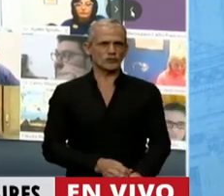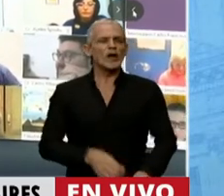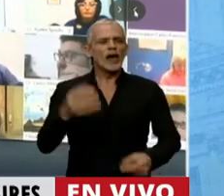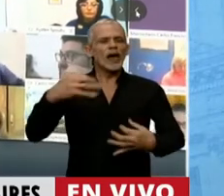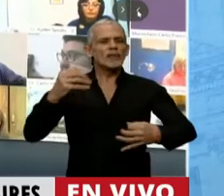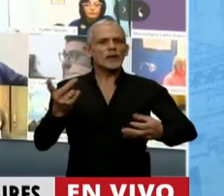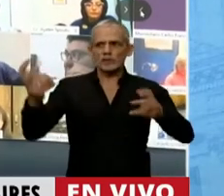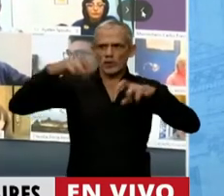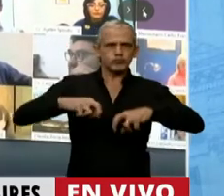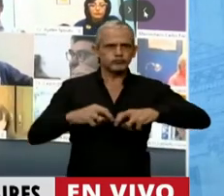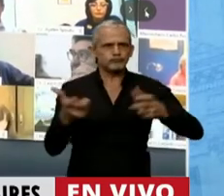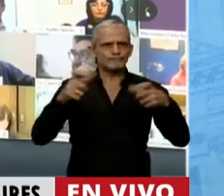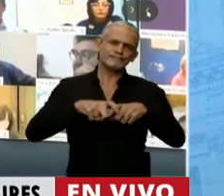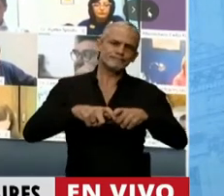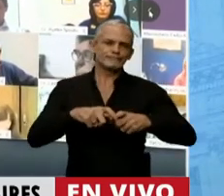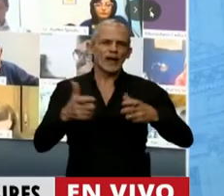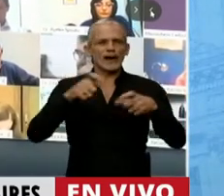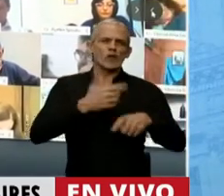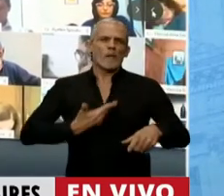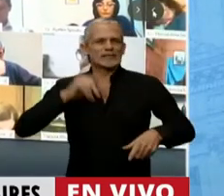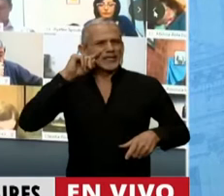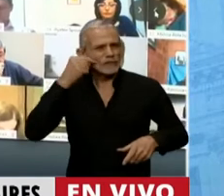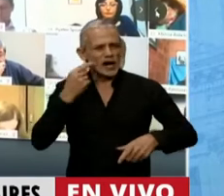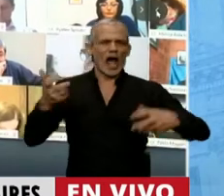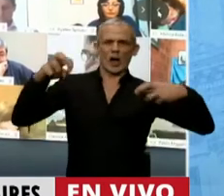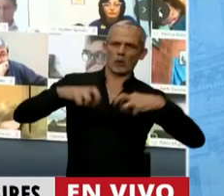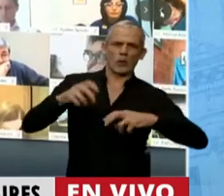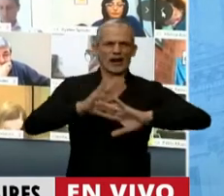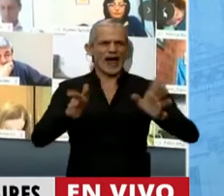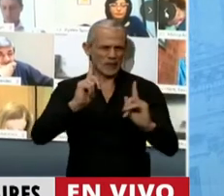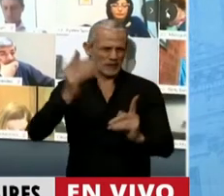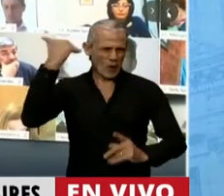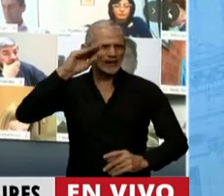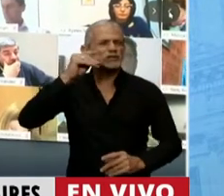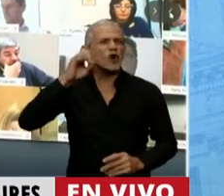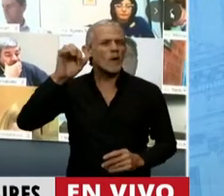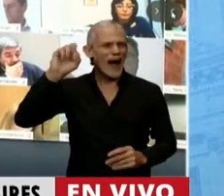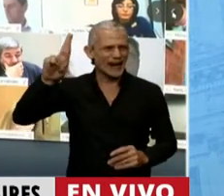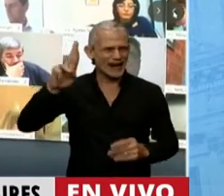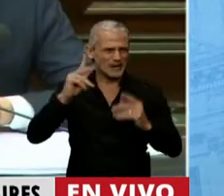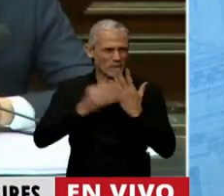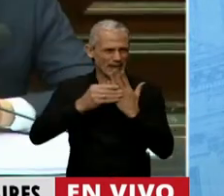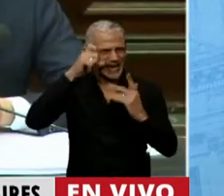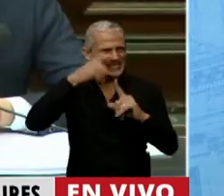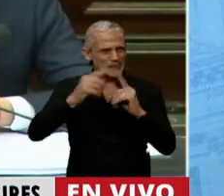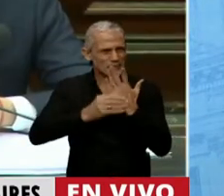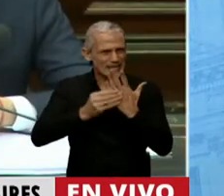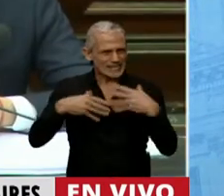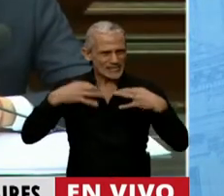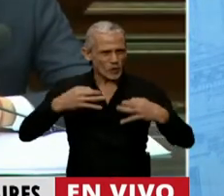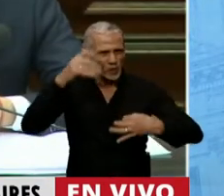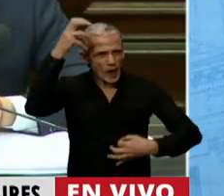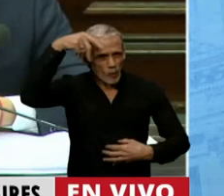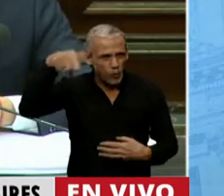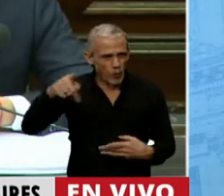los responsables de acciones de gatillo fácil, haciendo referencia a la doctrina chocobar de la ex ministra Patricia Bullrich, cuando se